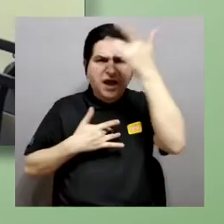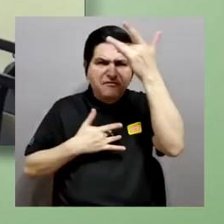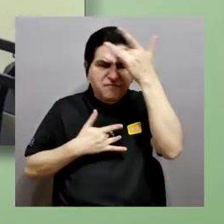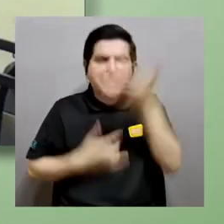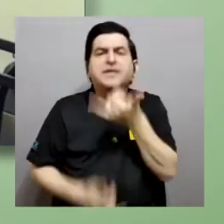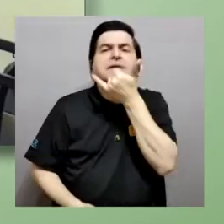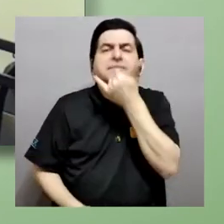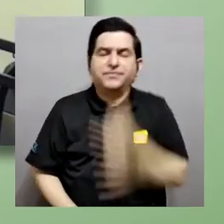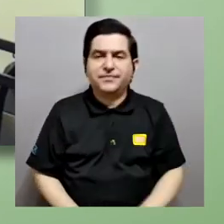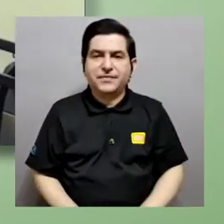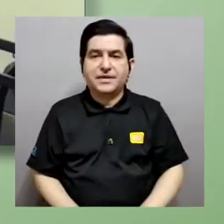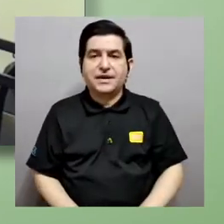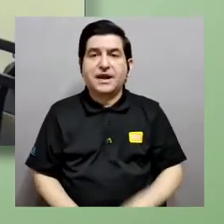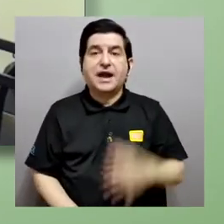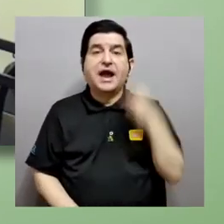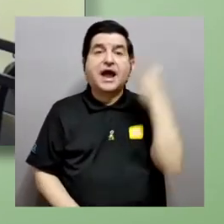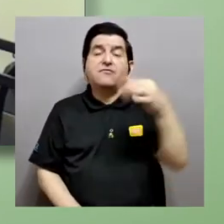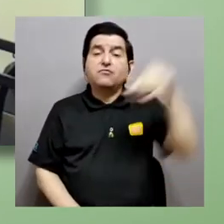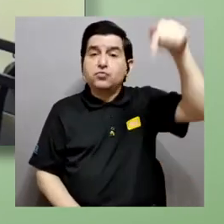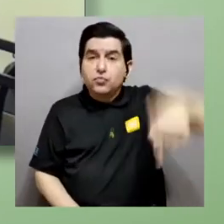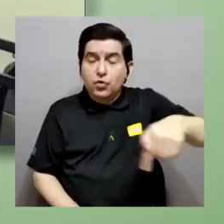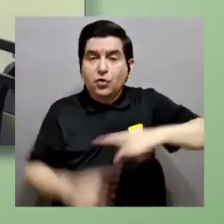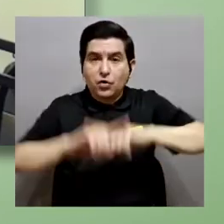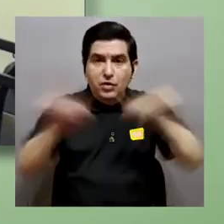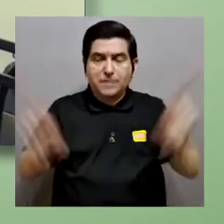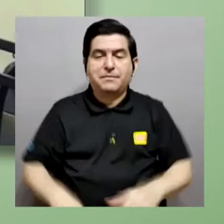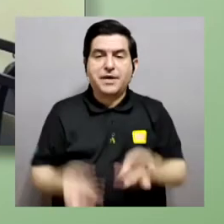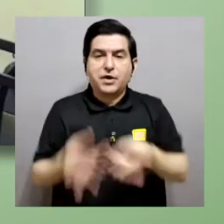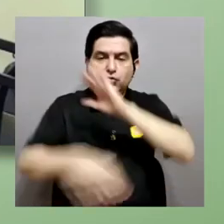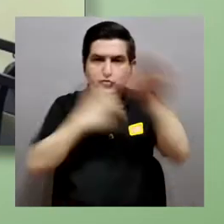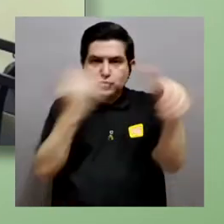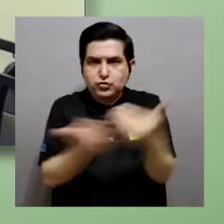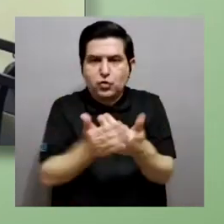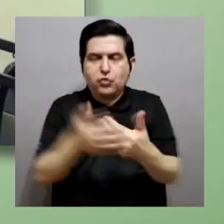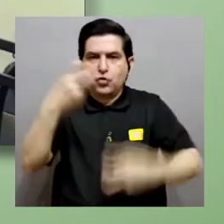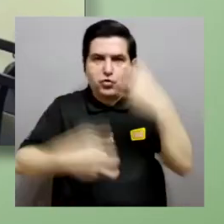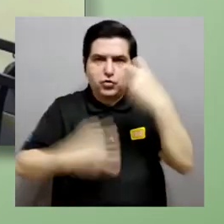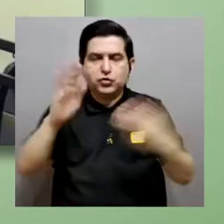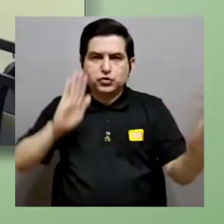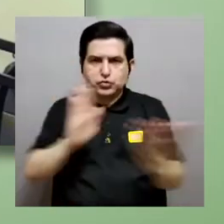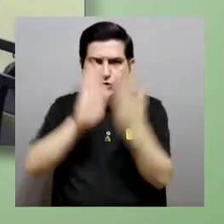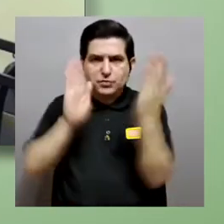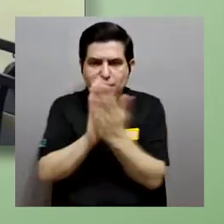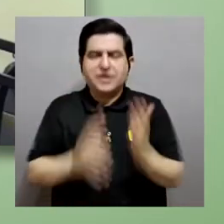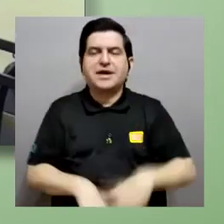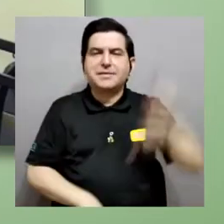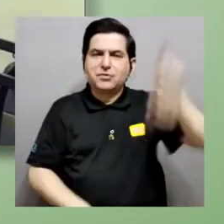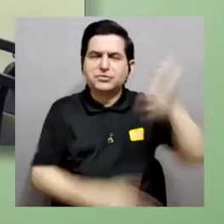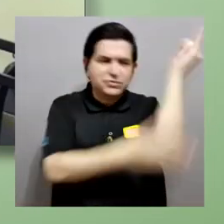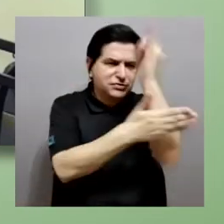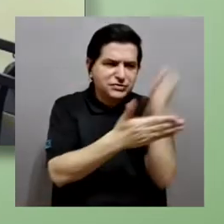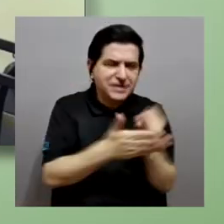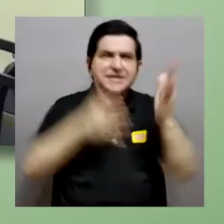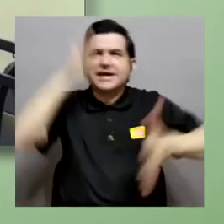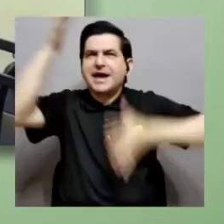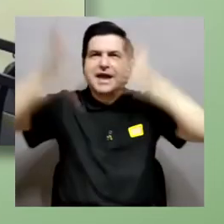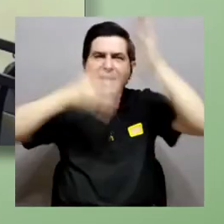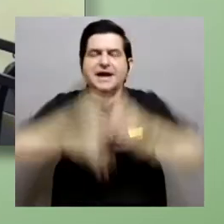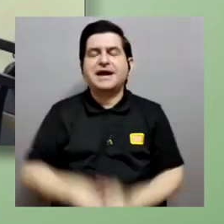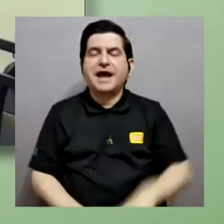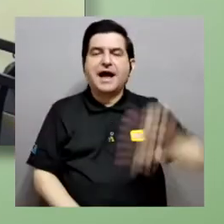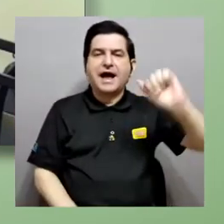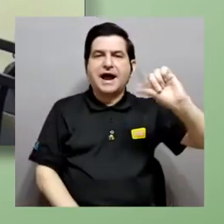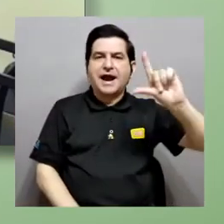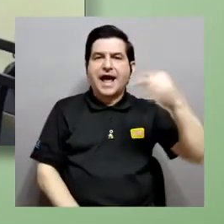El futuro se crea hoy, pero para resolver todos los problemas a los que nos enfrentamos, se deben diseñar y crear los